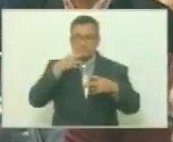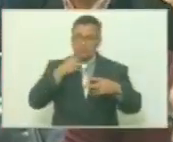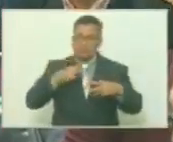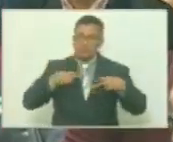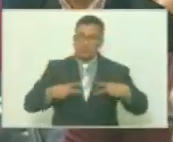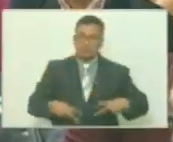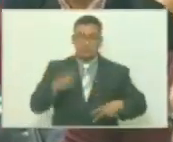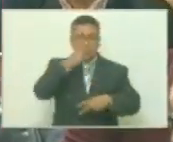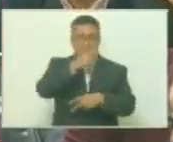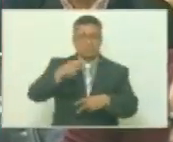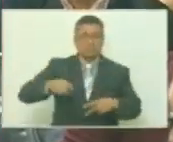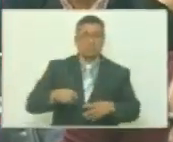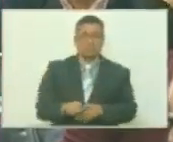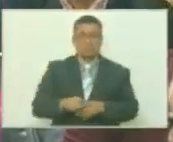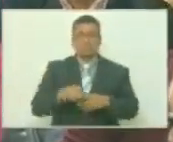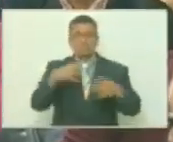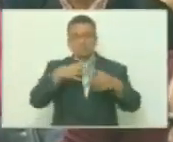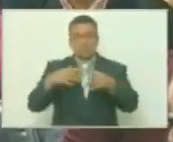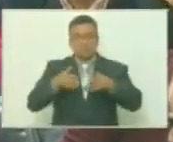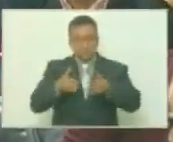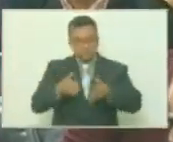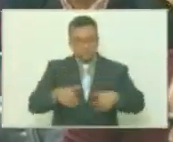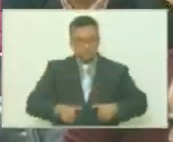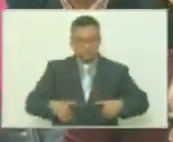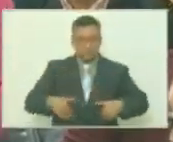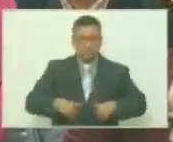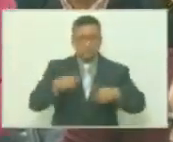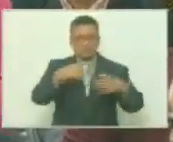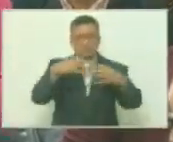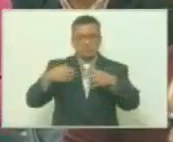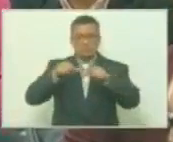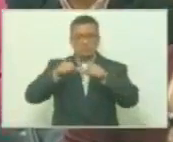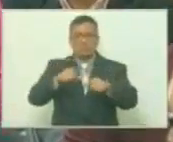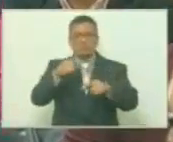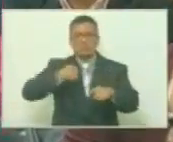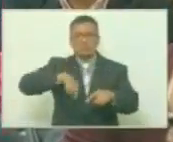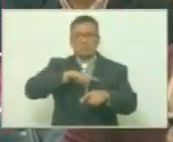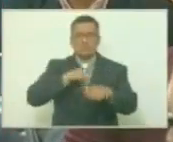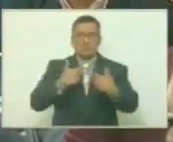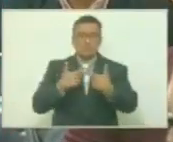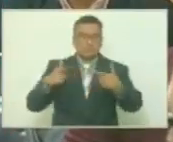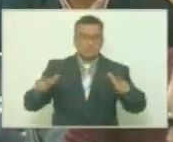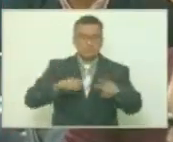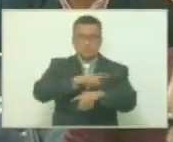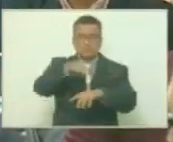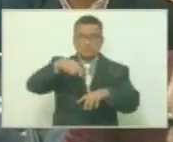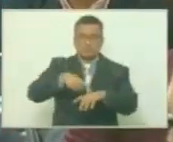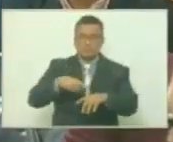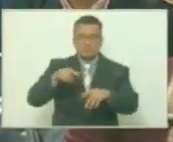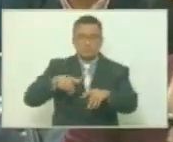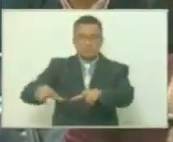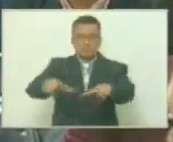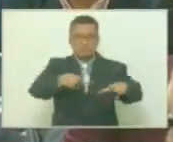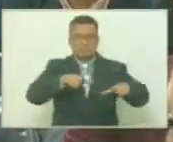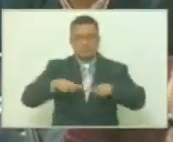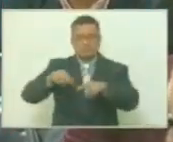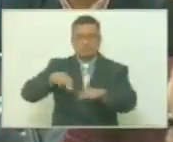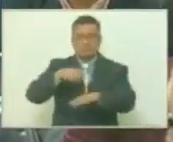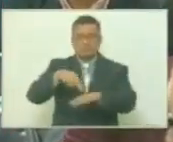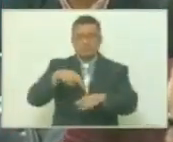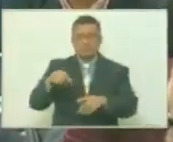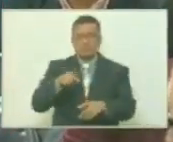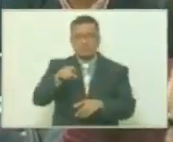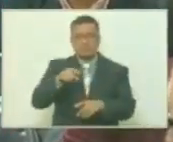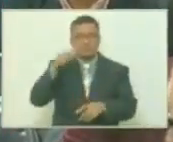pueblo, es perseverar en la lucha porque se mantenga nuestra independencia nacional y soberanía. Esa